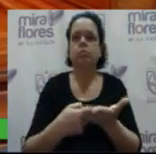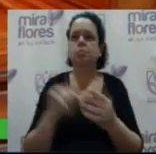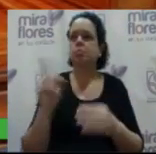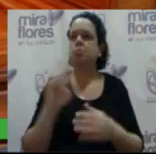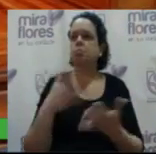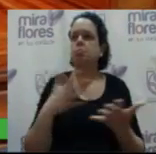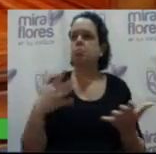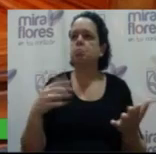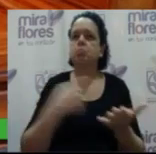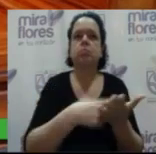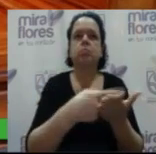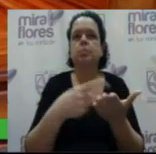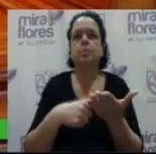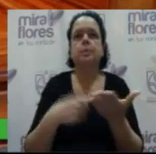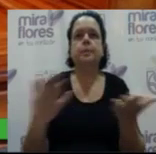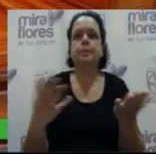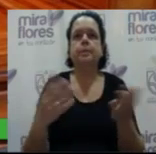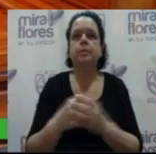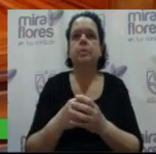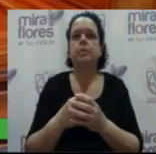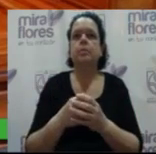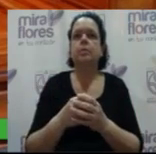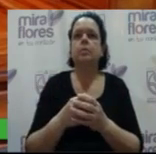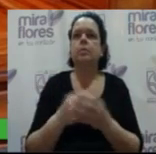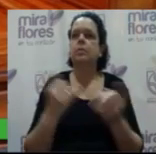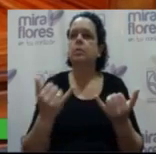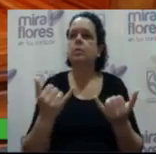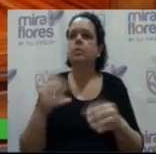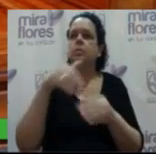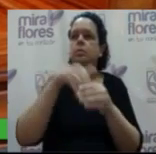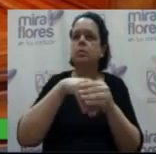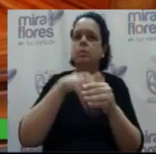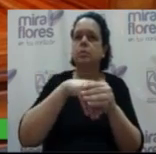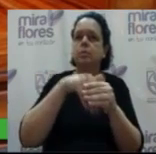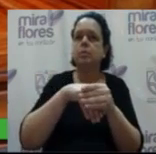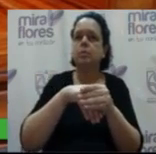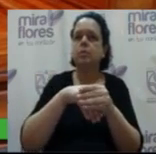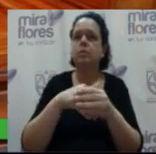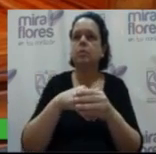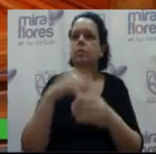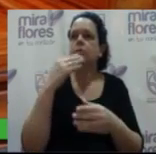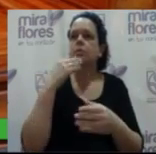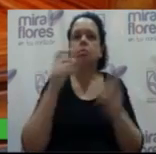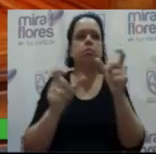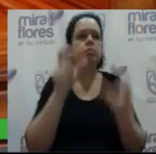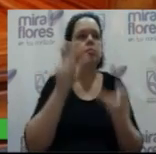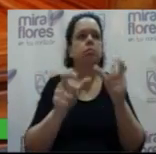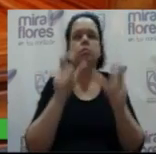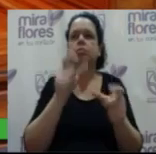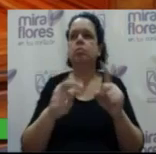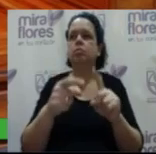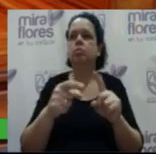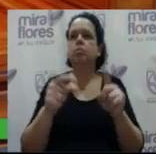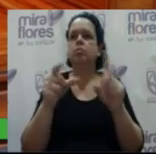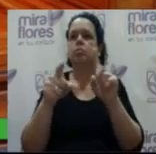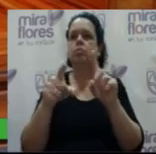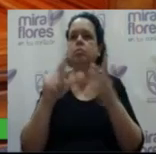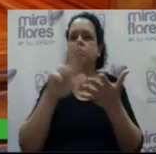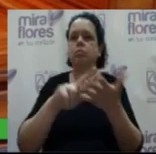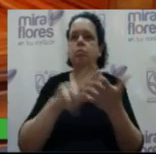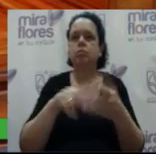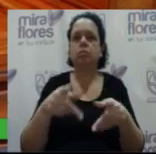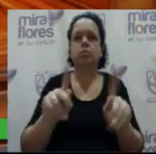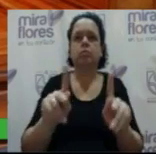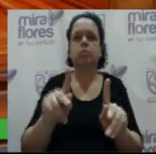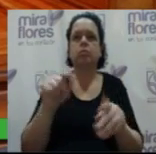no teniendo debates de por medio, vamos a proceder a votar. A aquellos miembros del Consejo que estén a favor de aprobar esta licencia